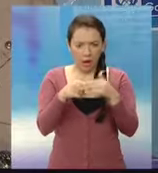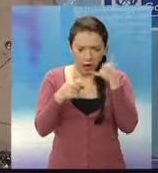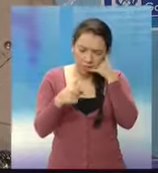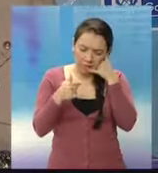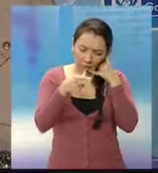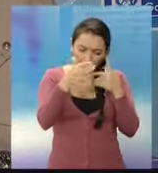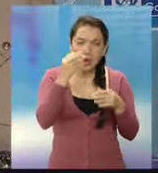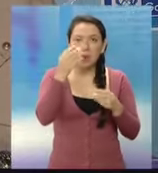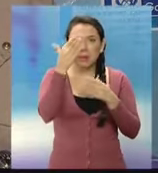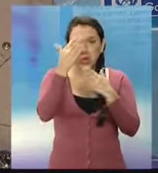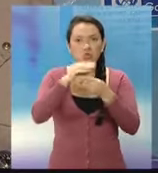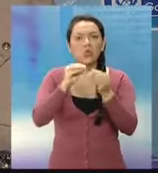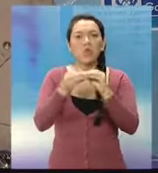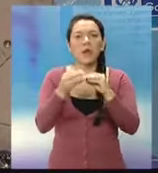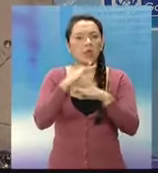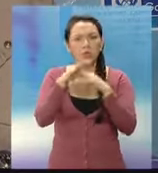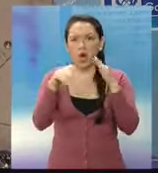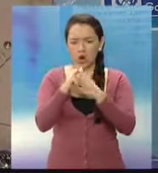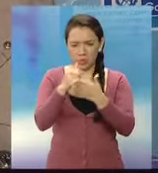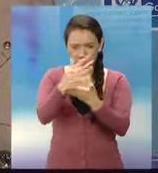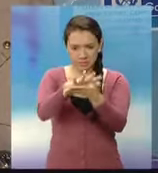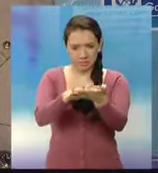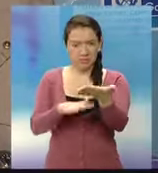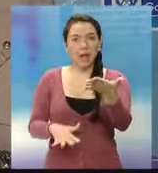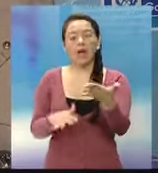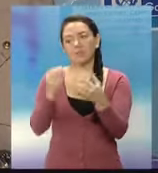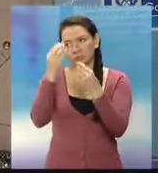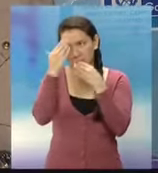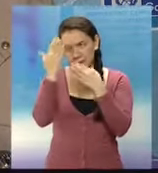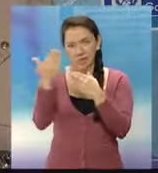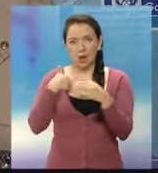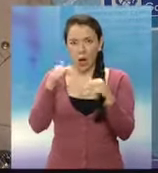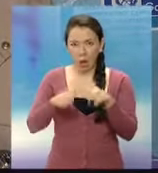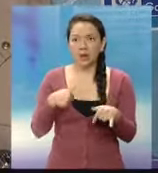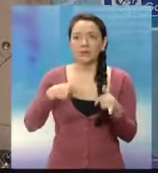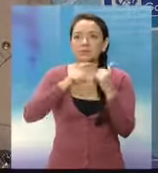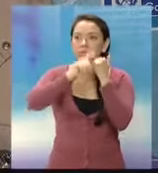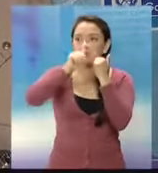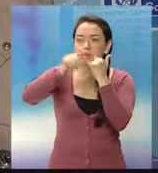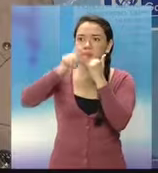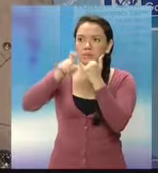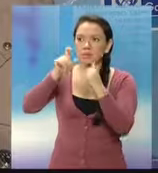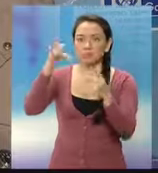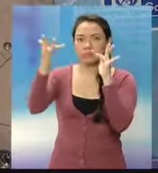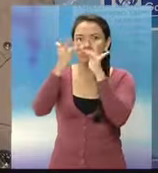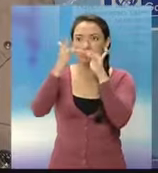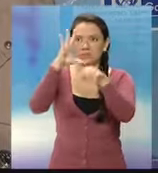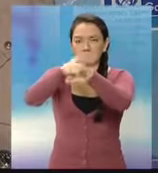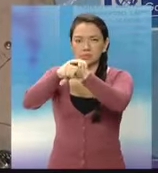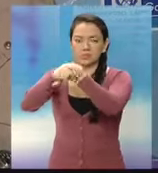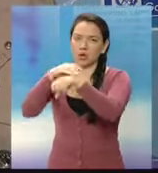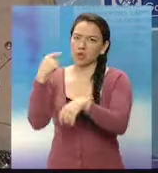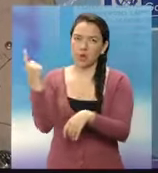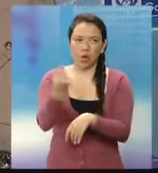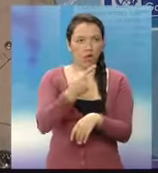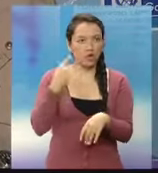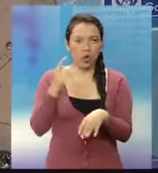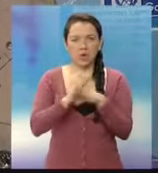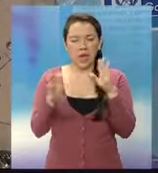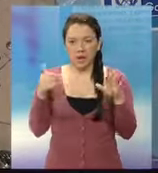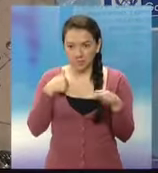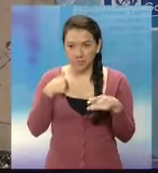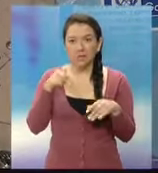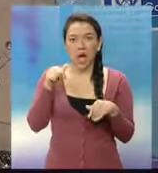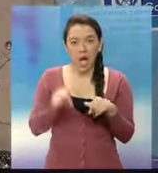tiene del lado de México y de Guatemala, los nombres de la estructura con quienes se trafica desde el oriente del país